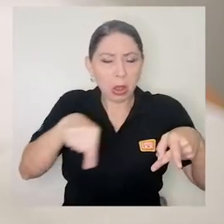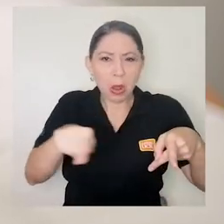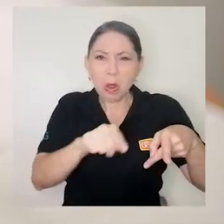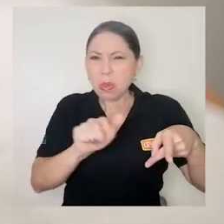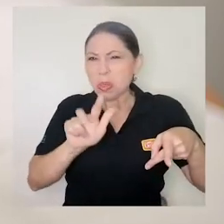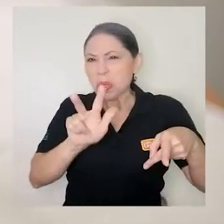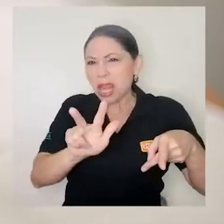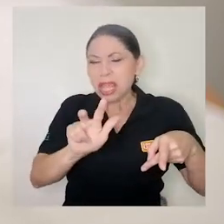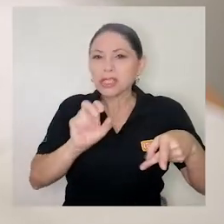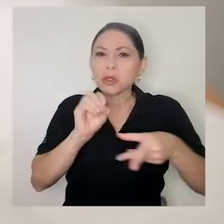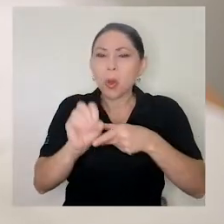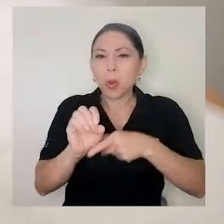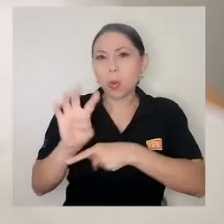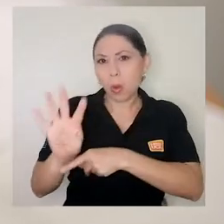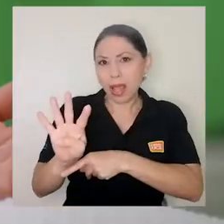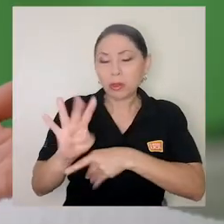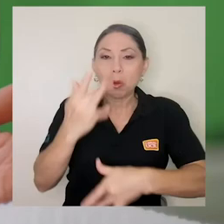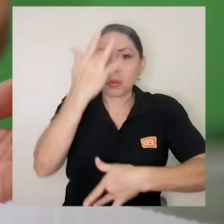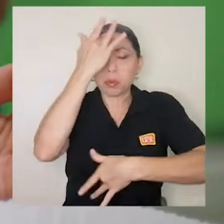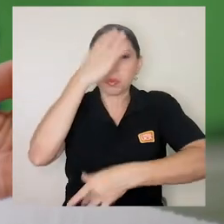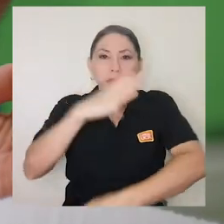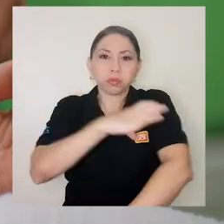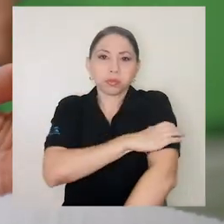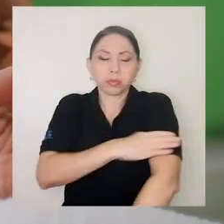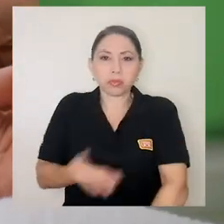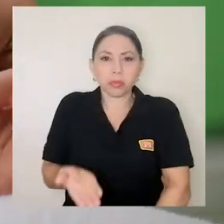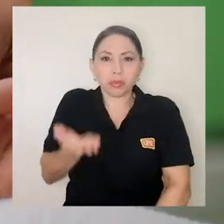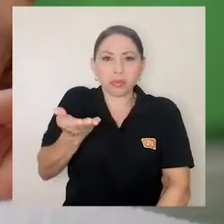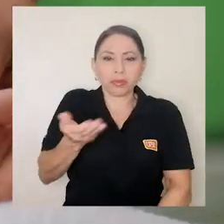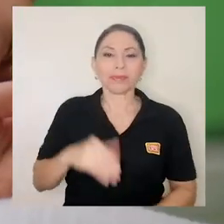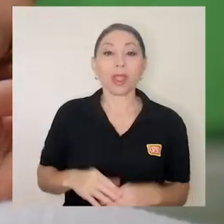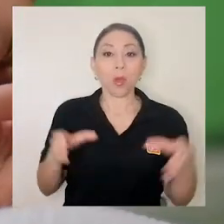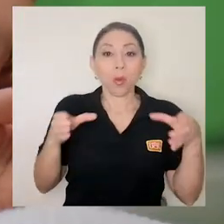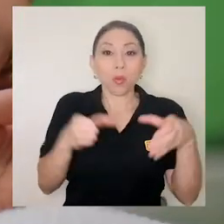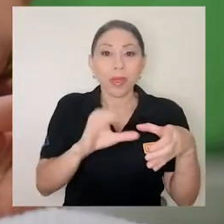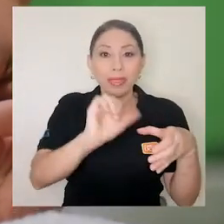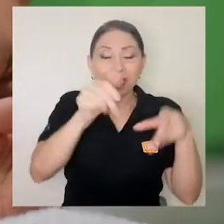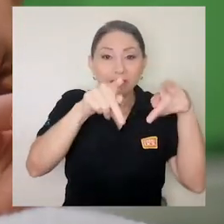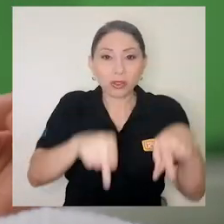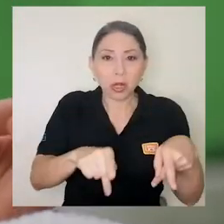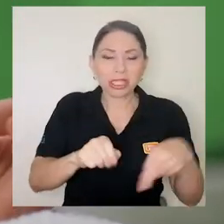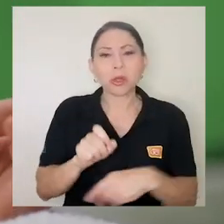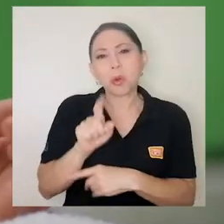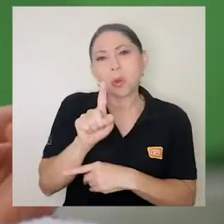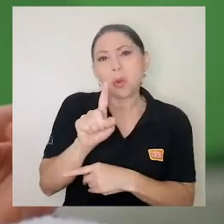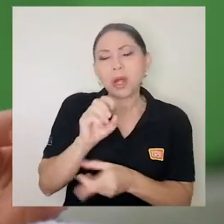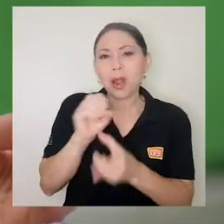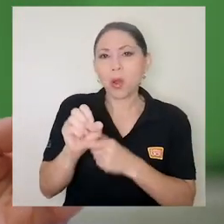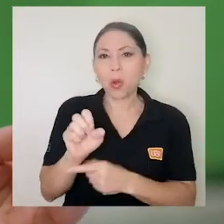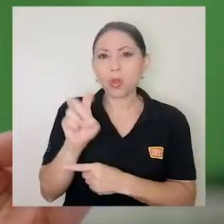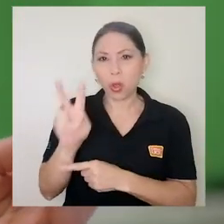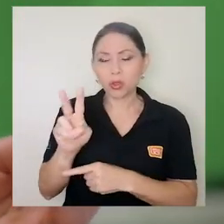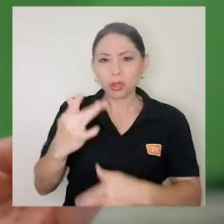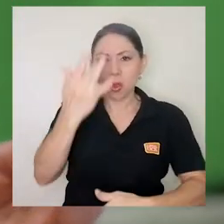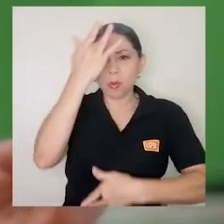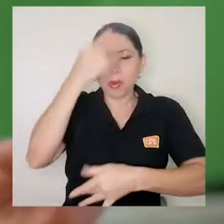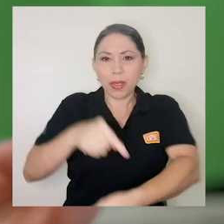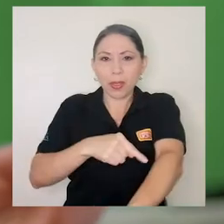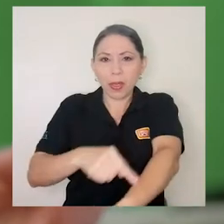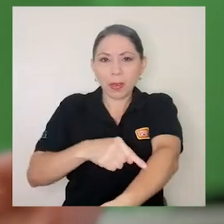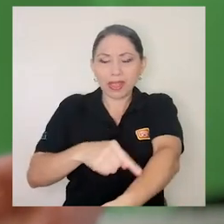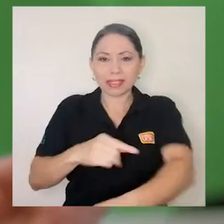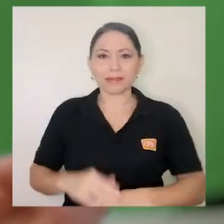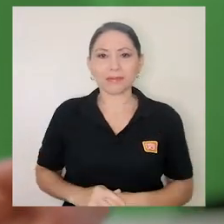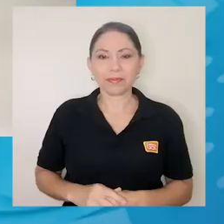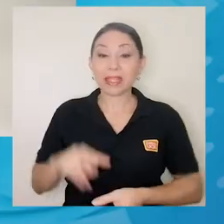padecen de hipertensión arterial y una o dos personas por cada diez padecen diabetes. Entonces estamos hablando de